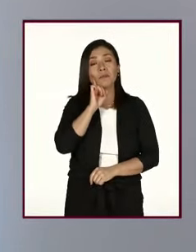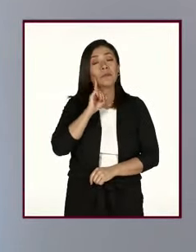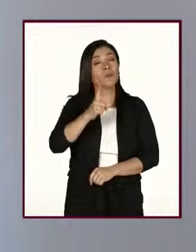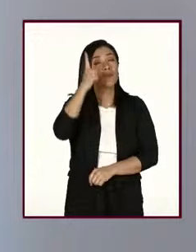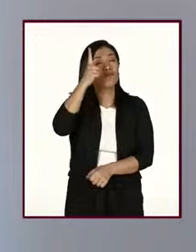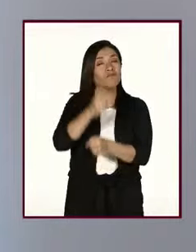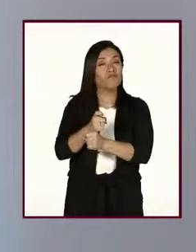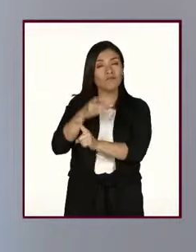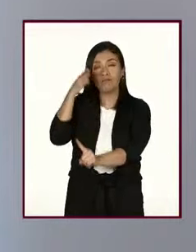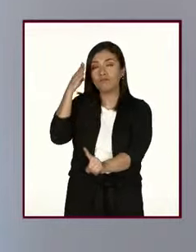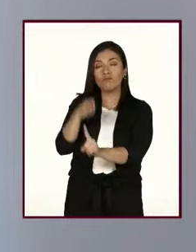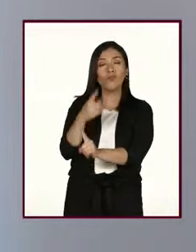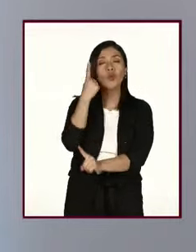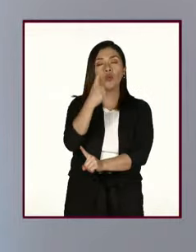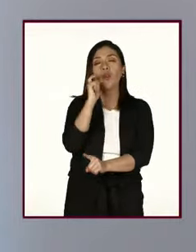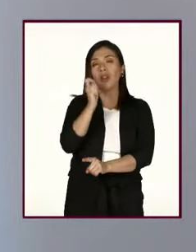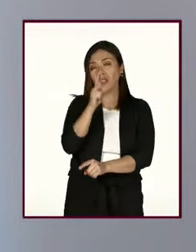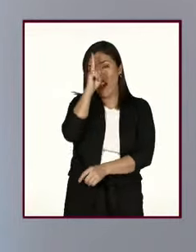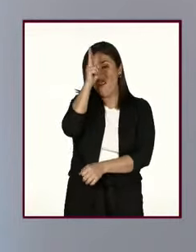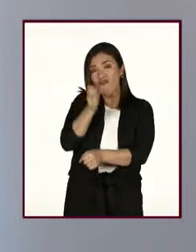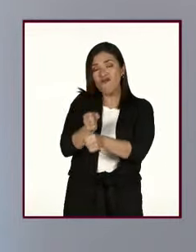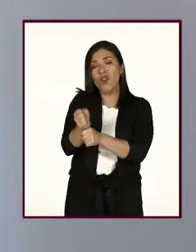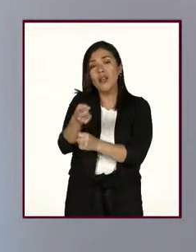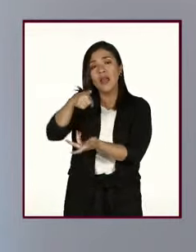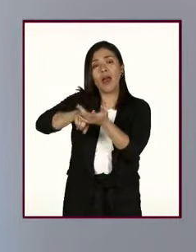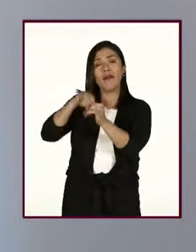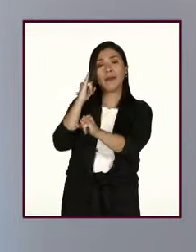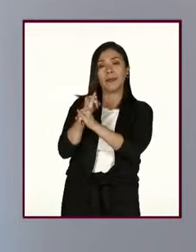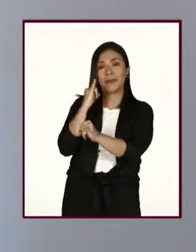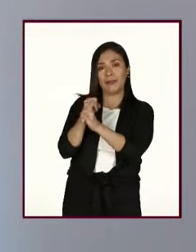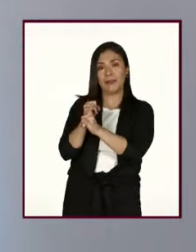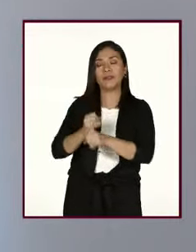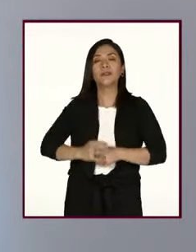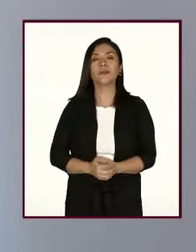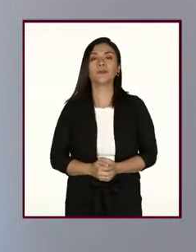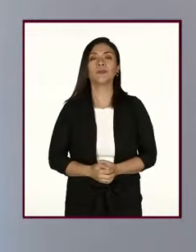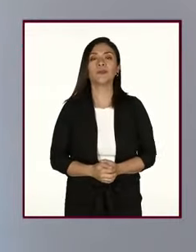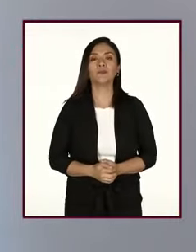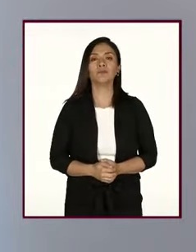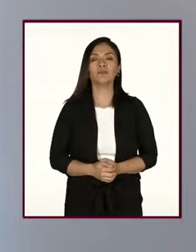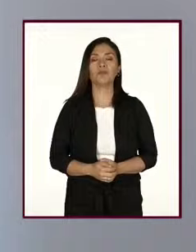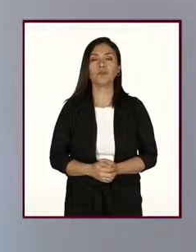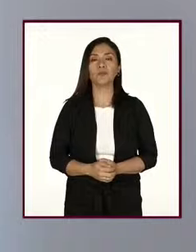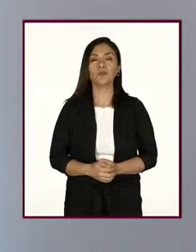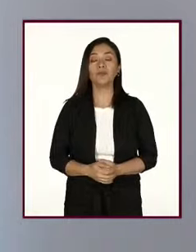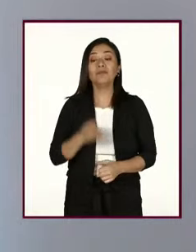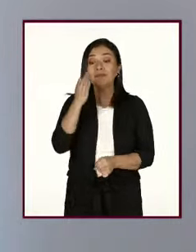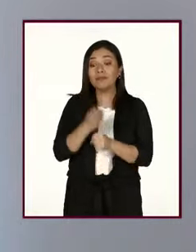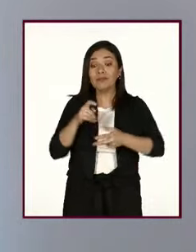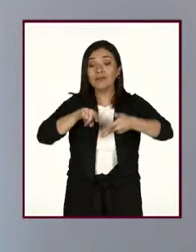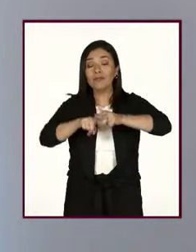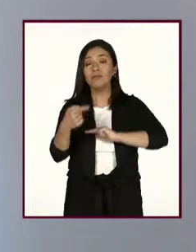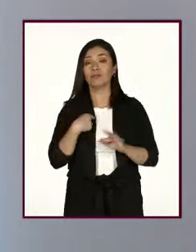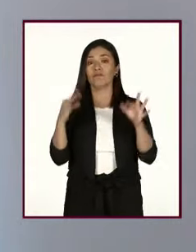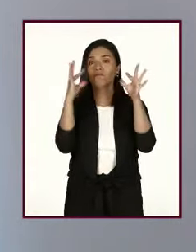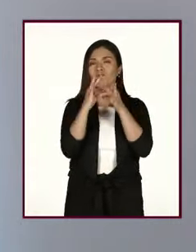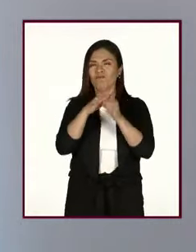pero particularmente de la violencia digital. Antes de empezar a hablar